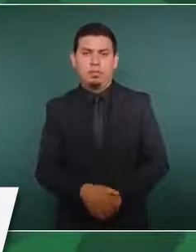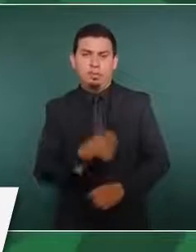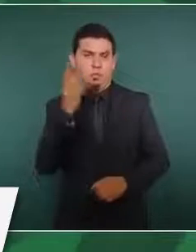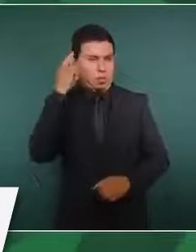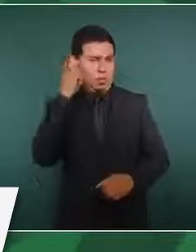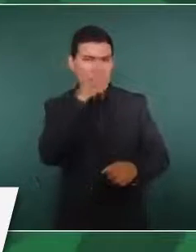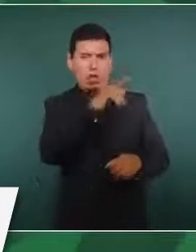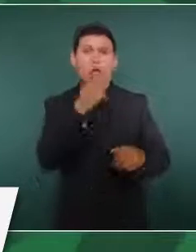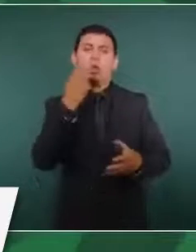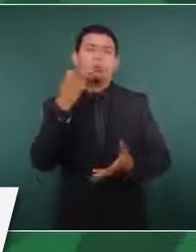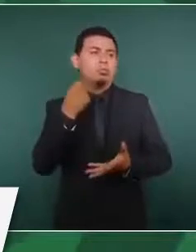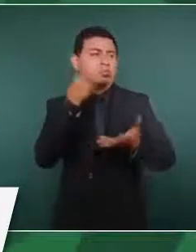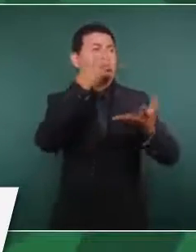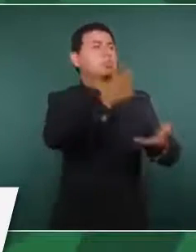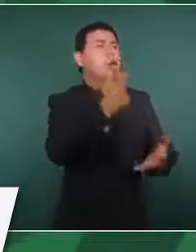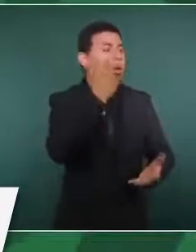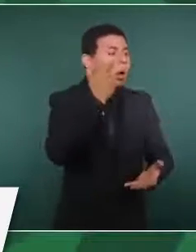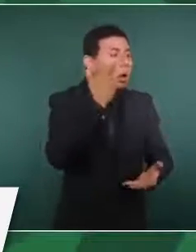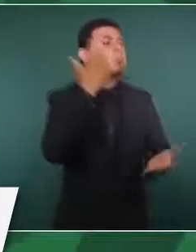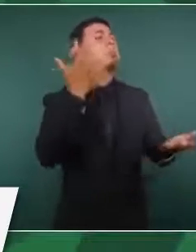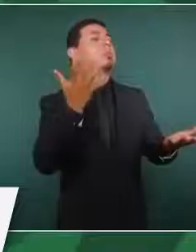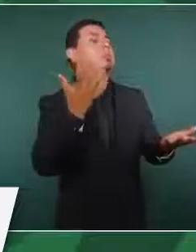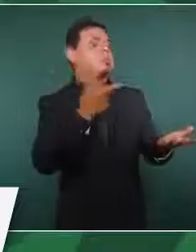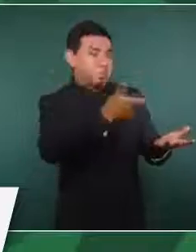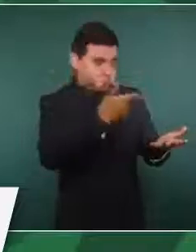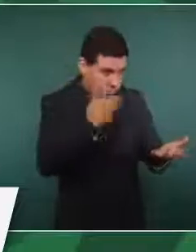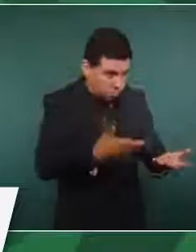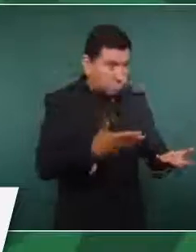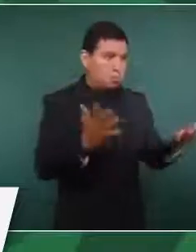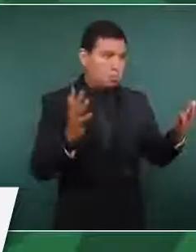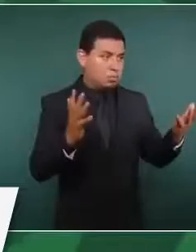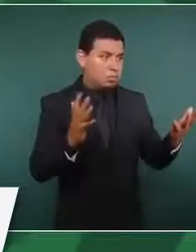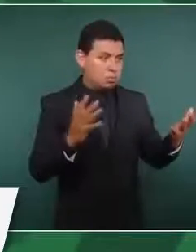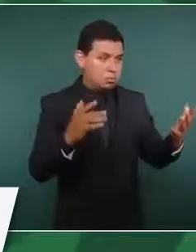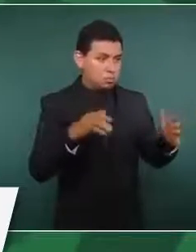recurso que se tiene apartado